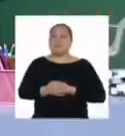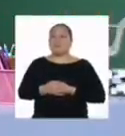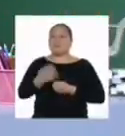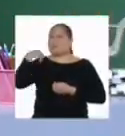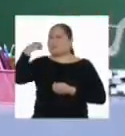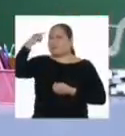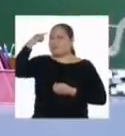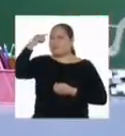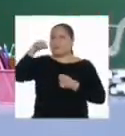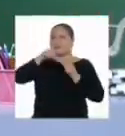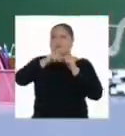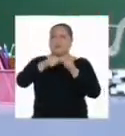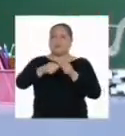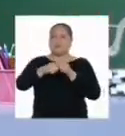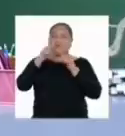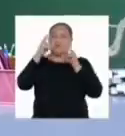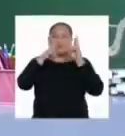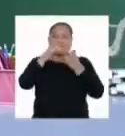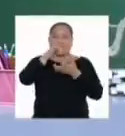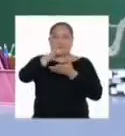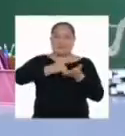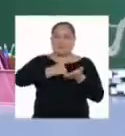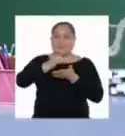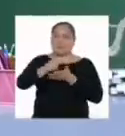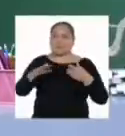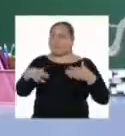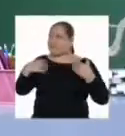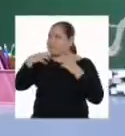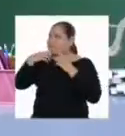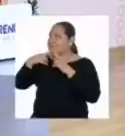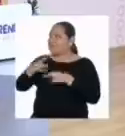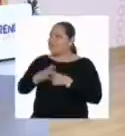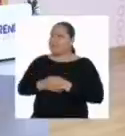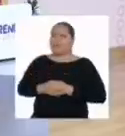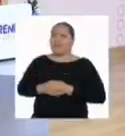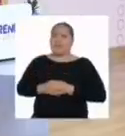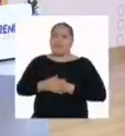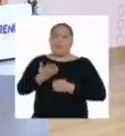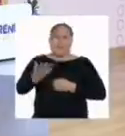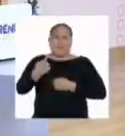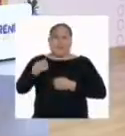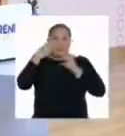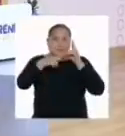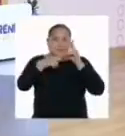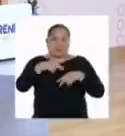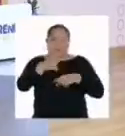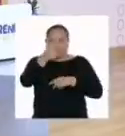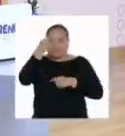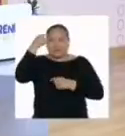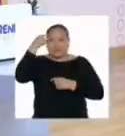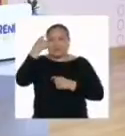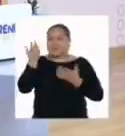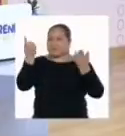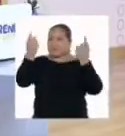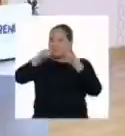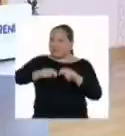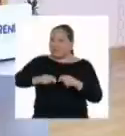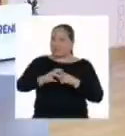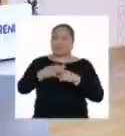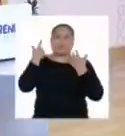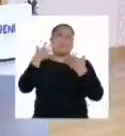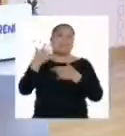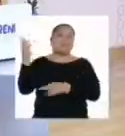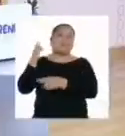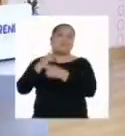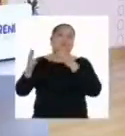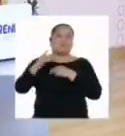Creo que seguiré revisando los comentarios para poder responderlos. Mientras lo hago, ¿qué les parece si vamos a un corte?